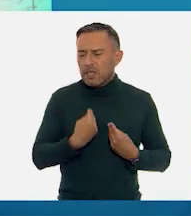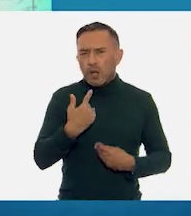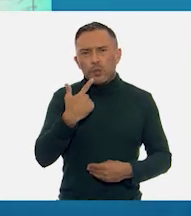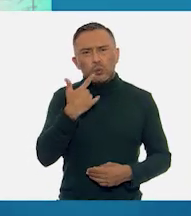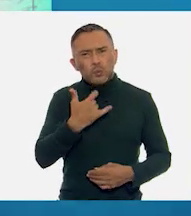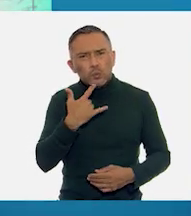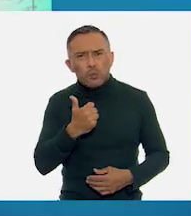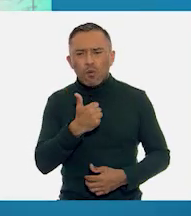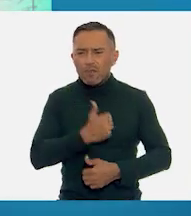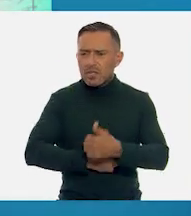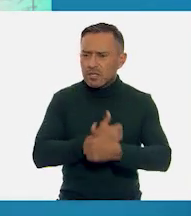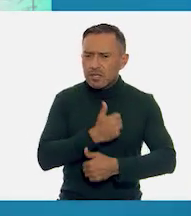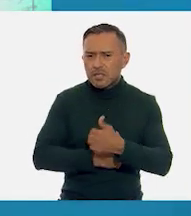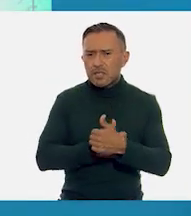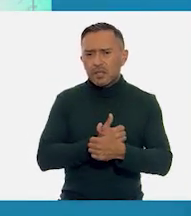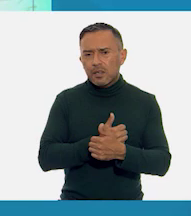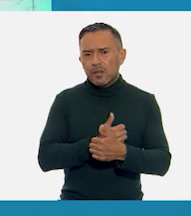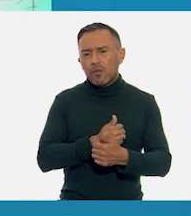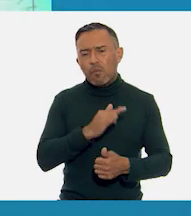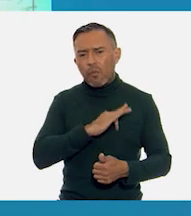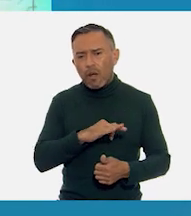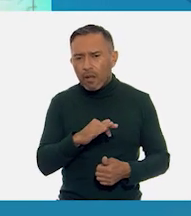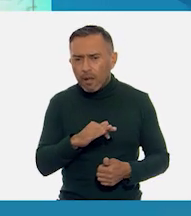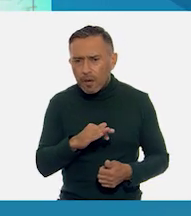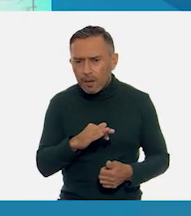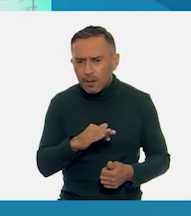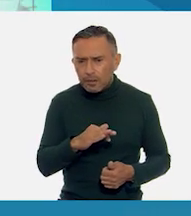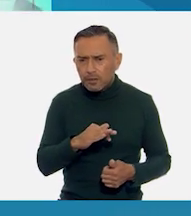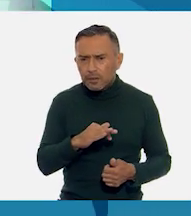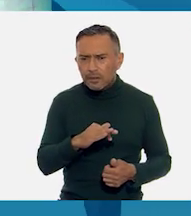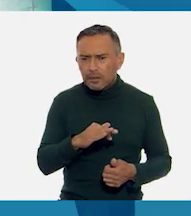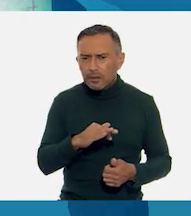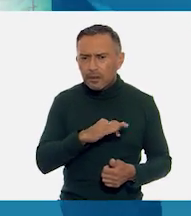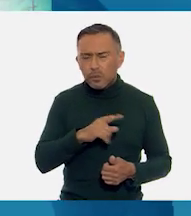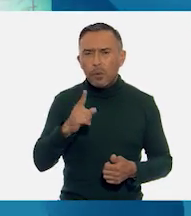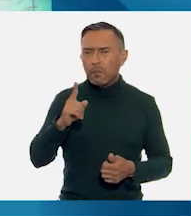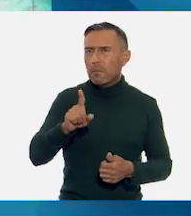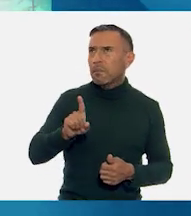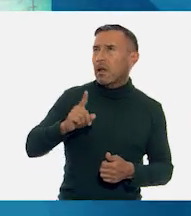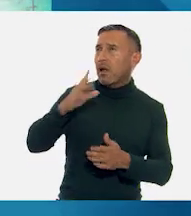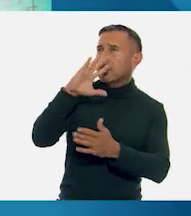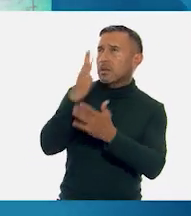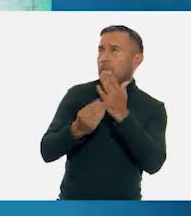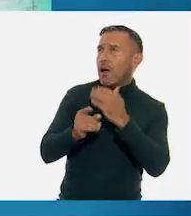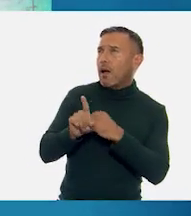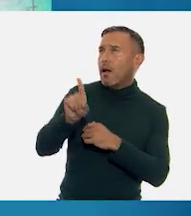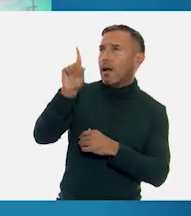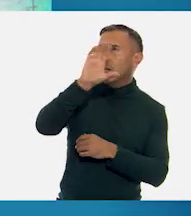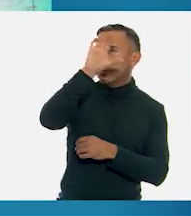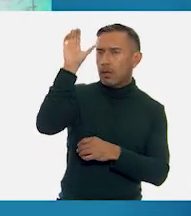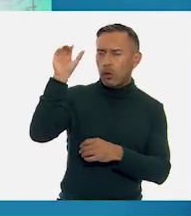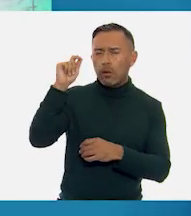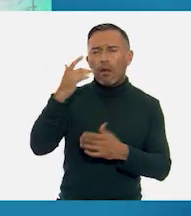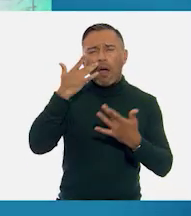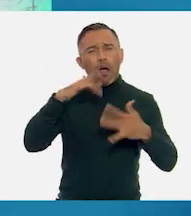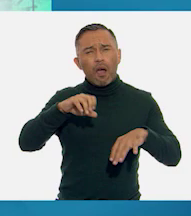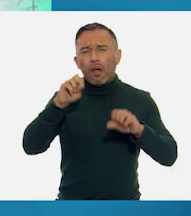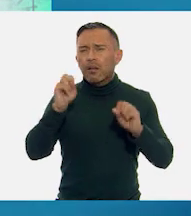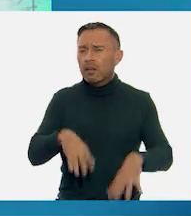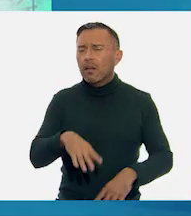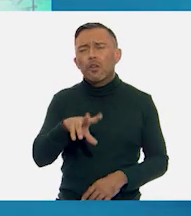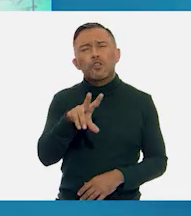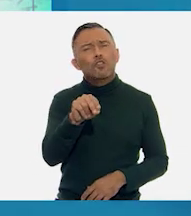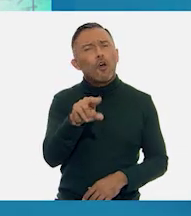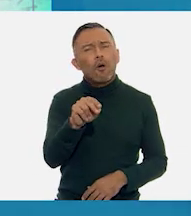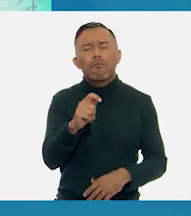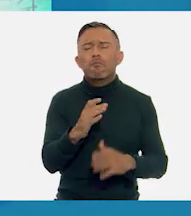perseguir tus sueños, correr los escombros y destapar el cielo. No te rindas, por